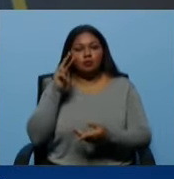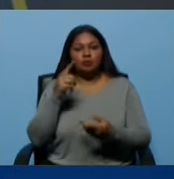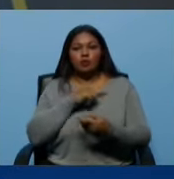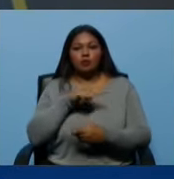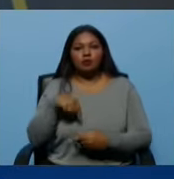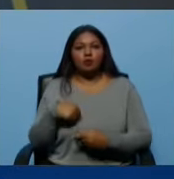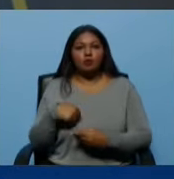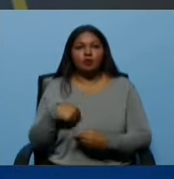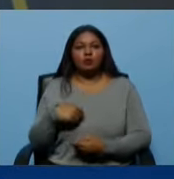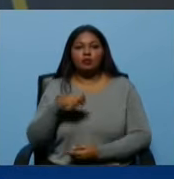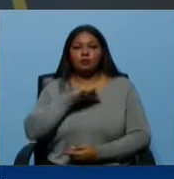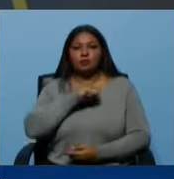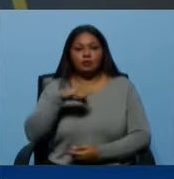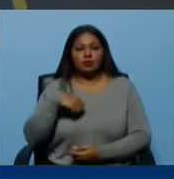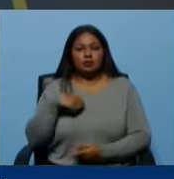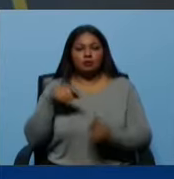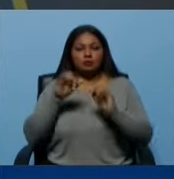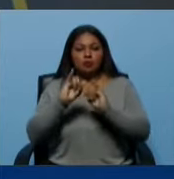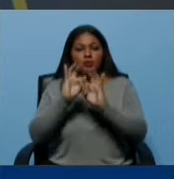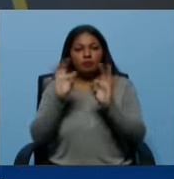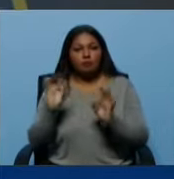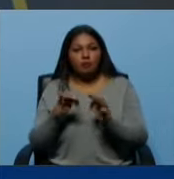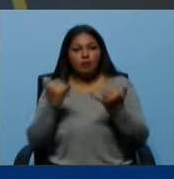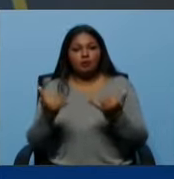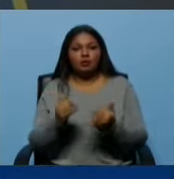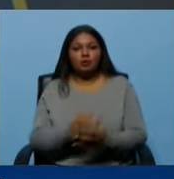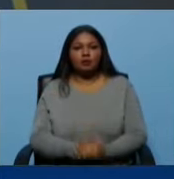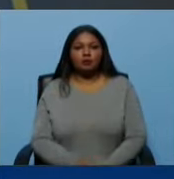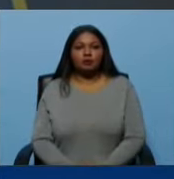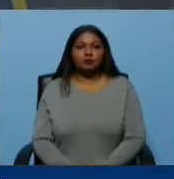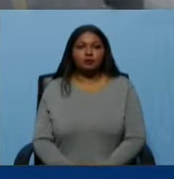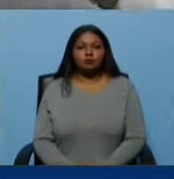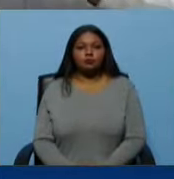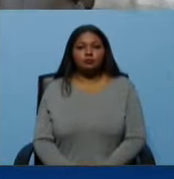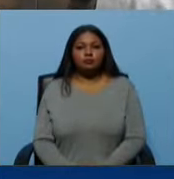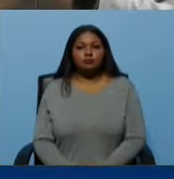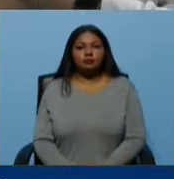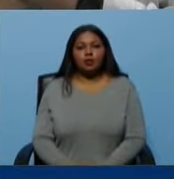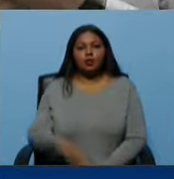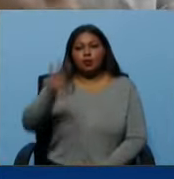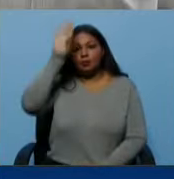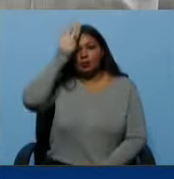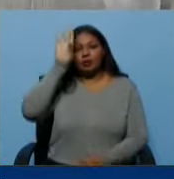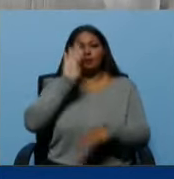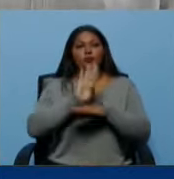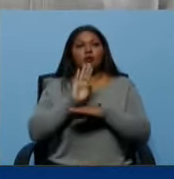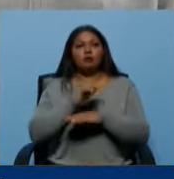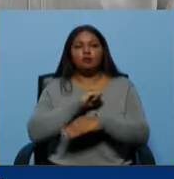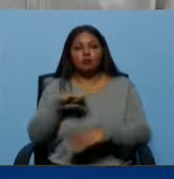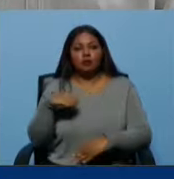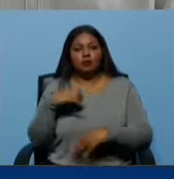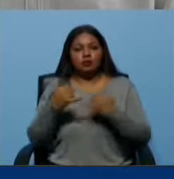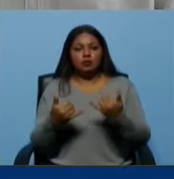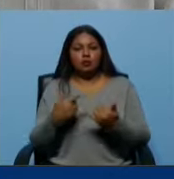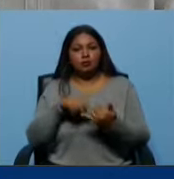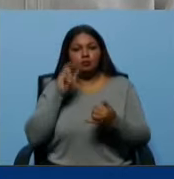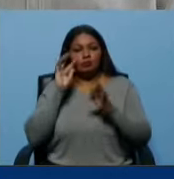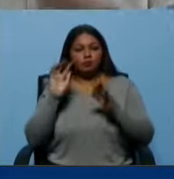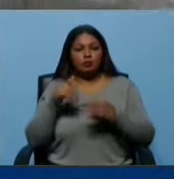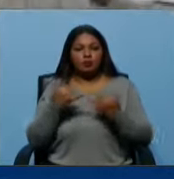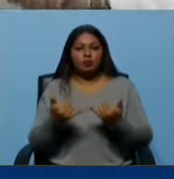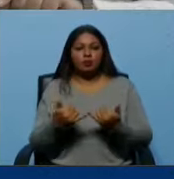nuestra privacidad a través de estas plataformas, y la legislación alemana protege la privacidad de los ciudadanos alemanes